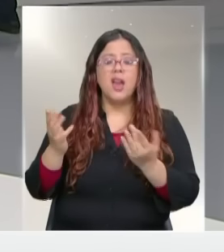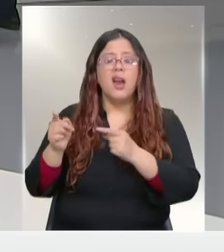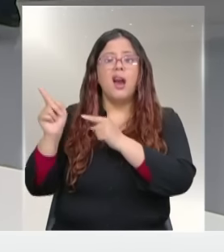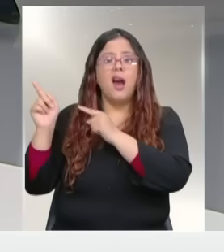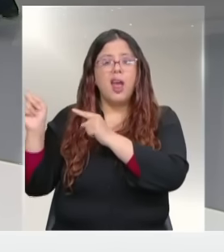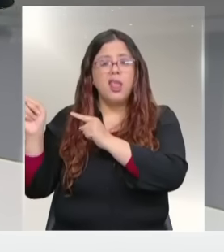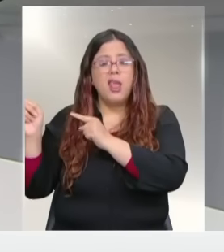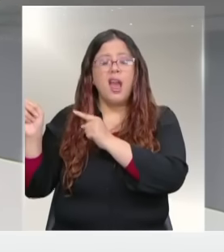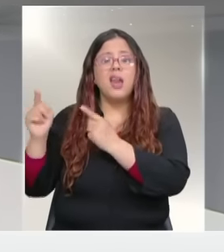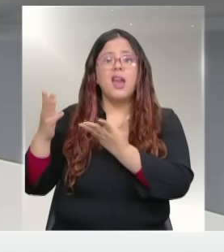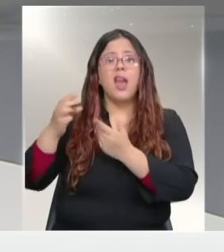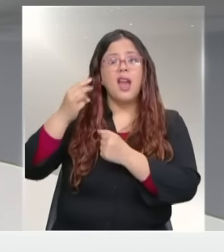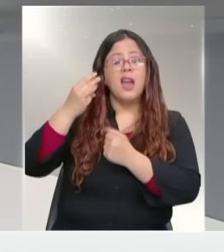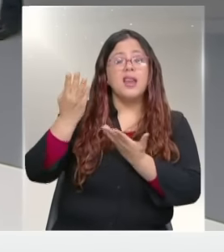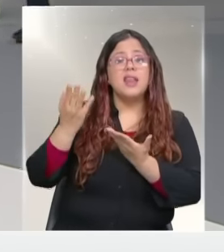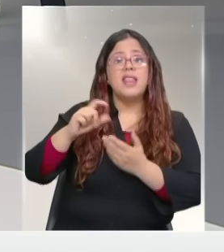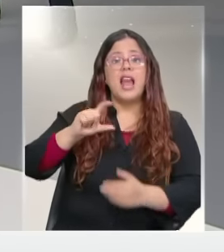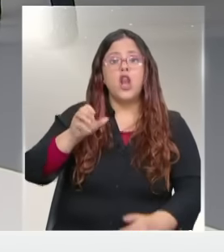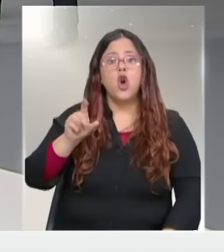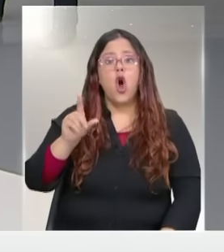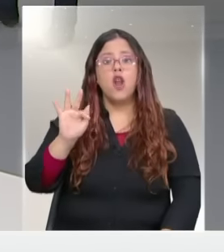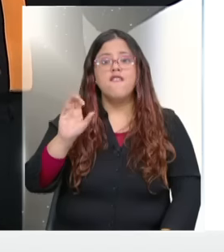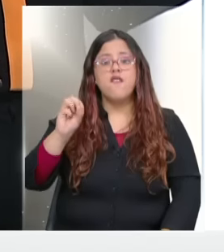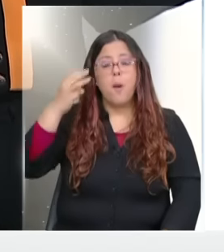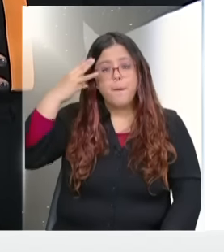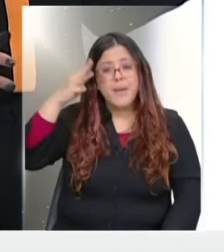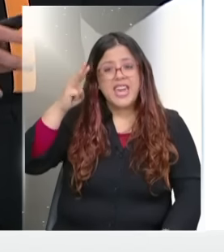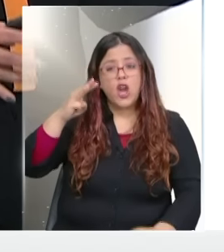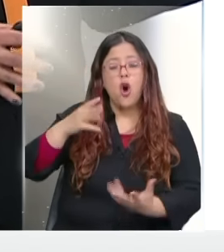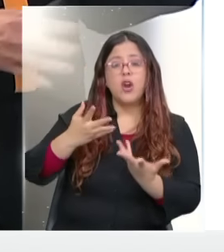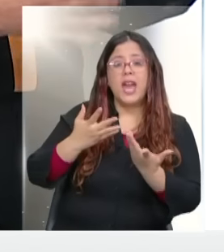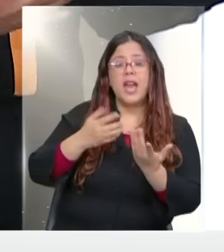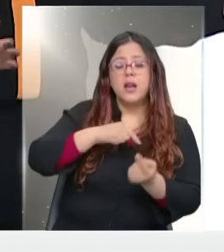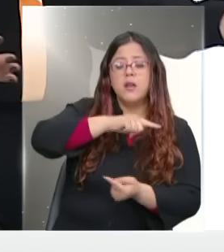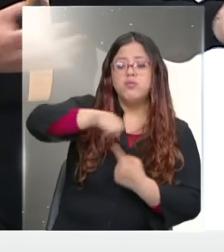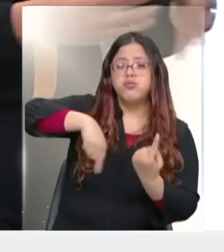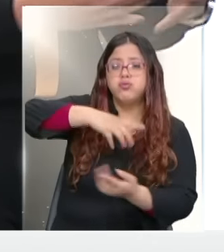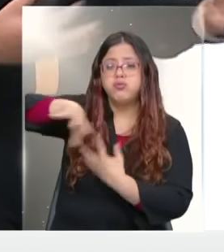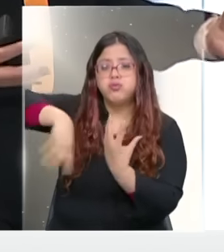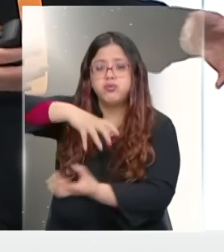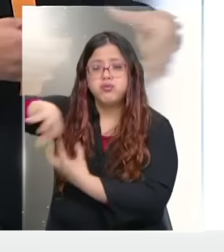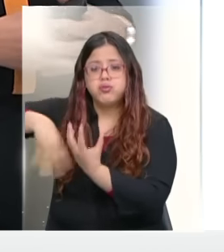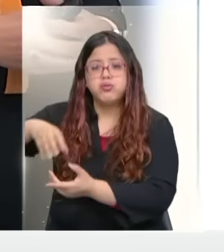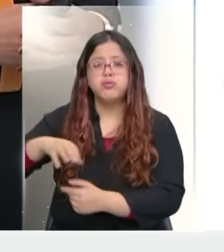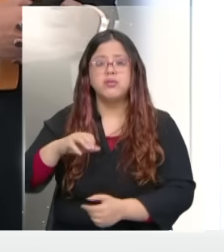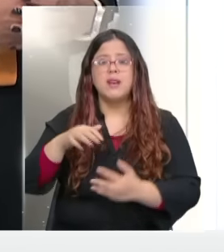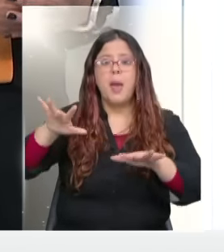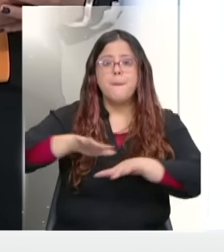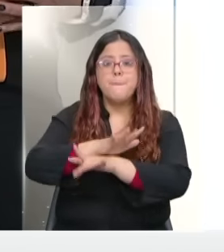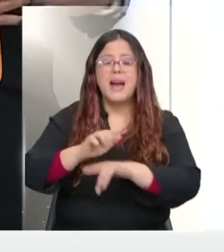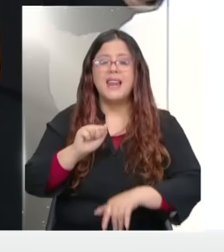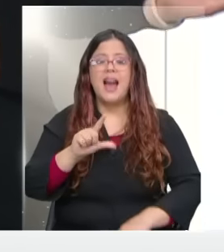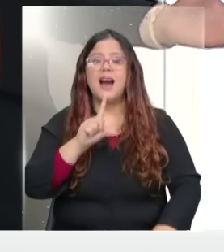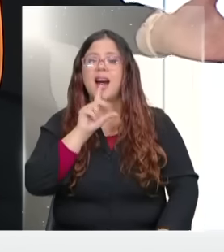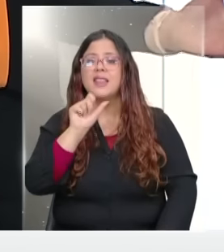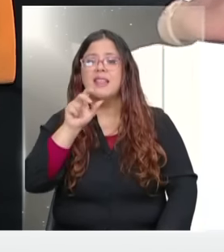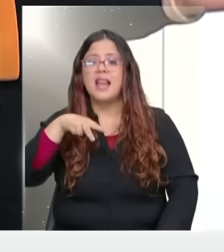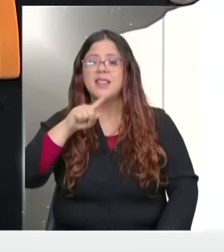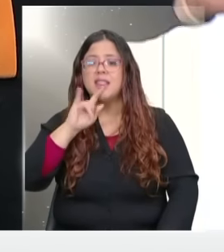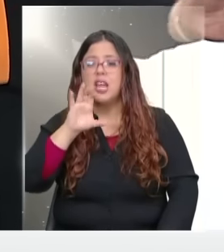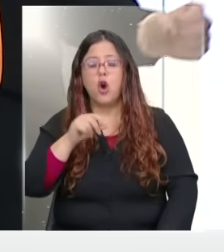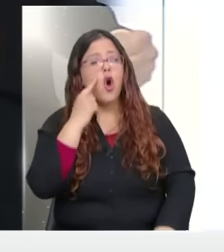Golfo de México hasta el Atlántico. Alejandro, la gente cree que Florida, porque es así, ¿no? La historia nos dice que ha tenido muchas